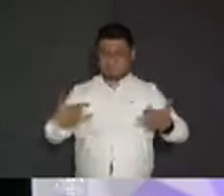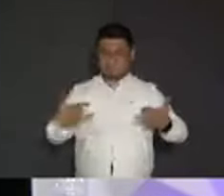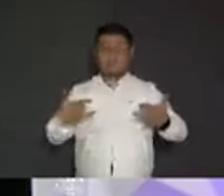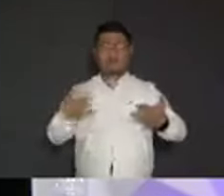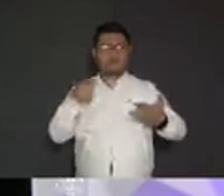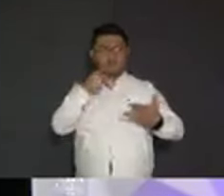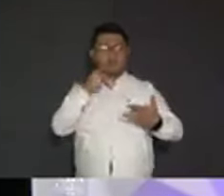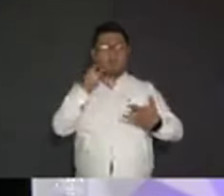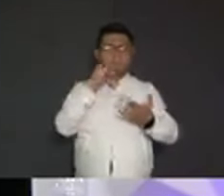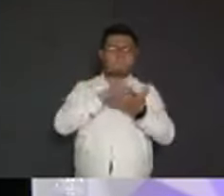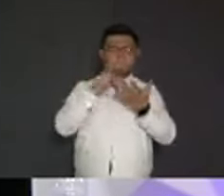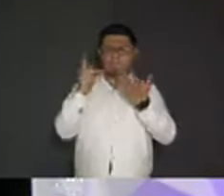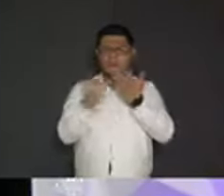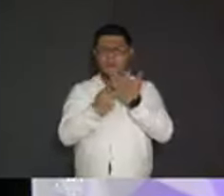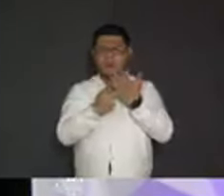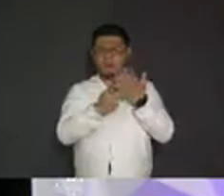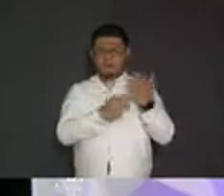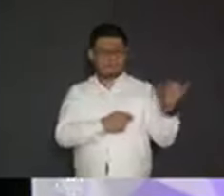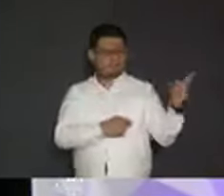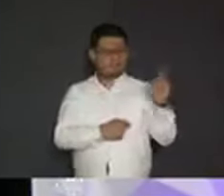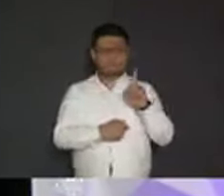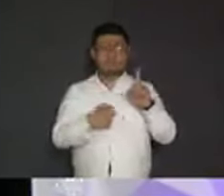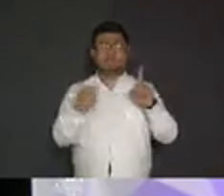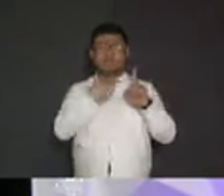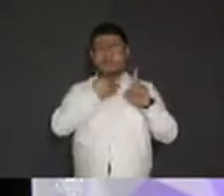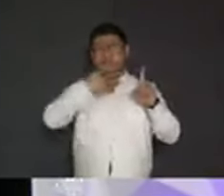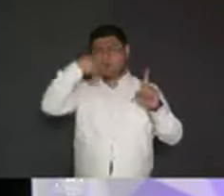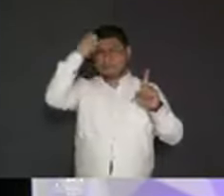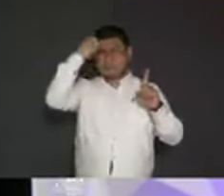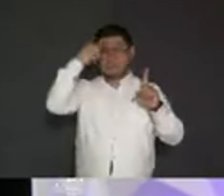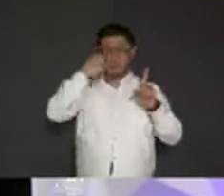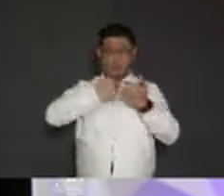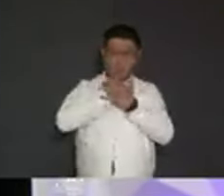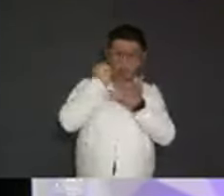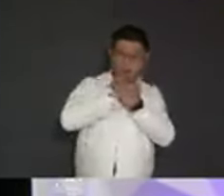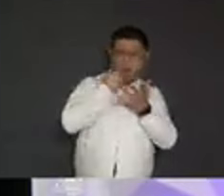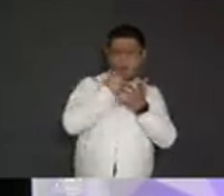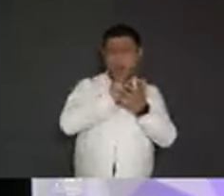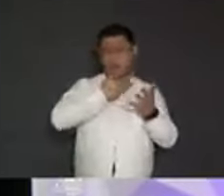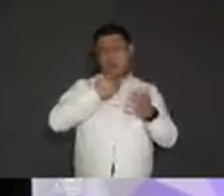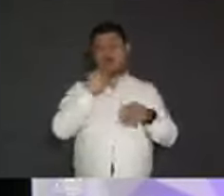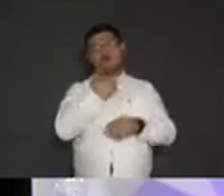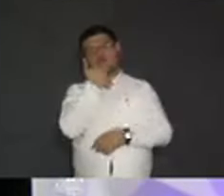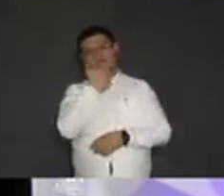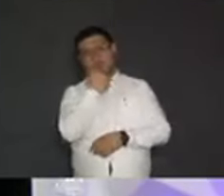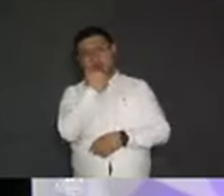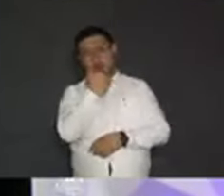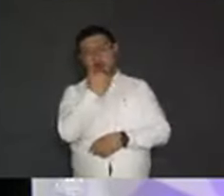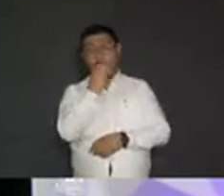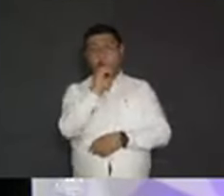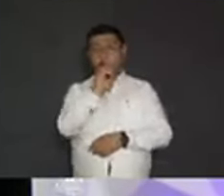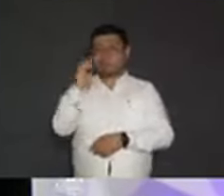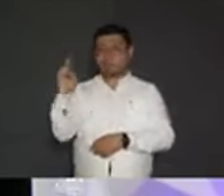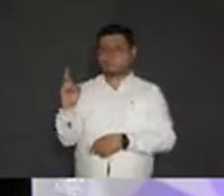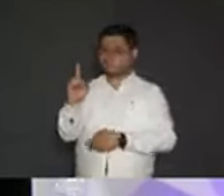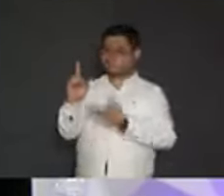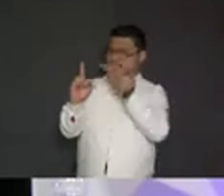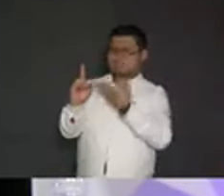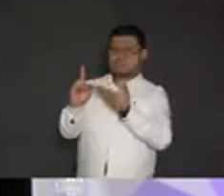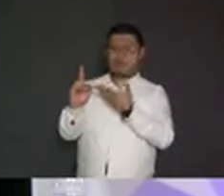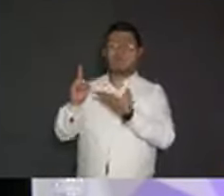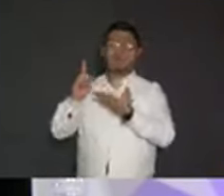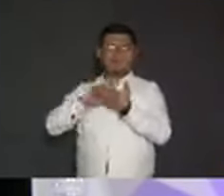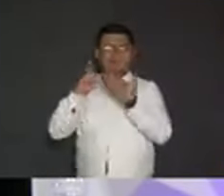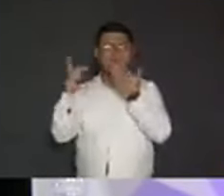Dos propuestas, la del candidato de la prepotencia y la corrupción y nuestra propuesta de que juntos podamos